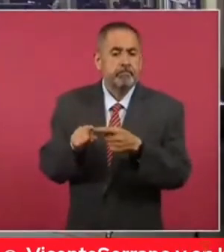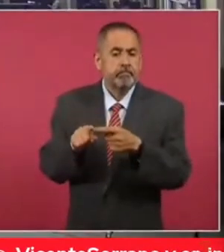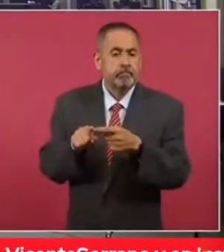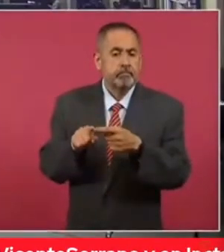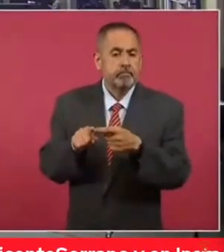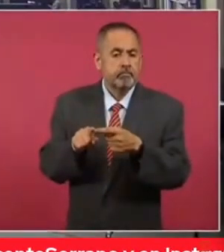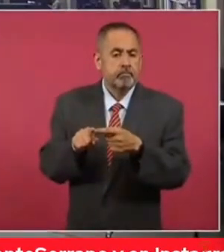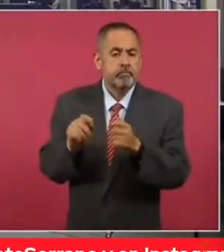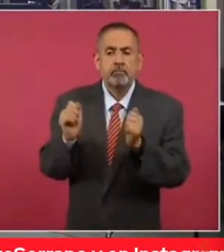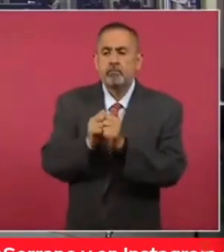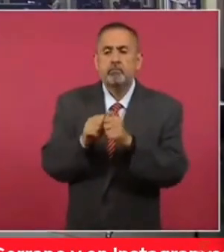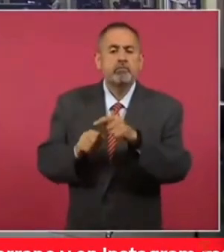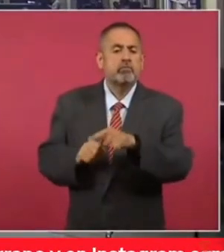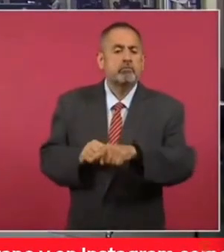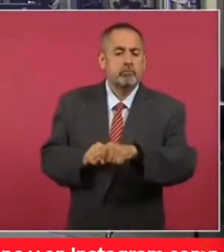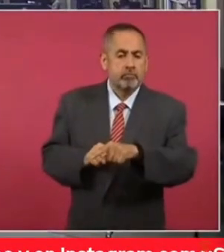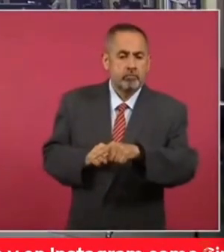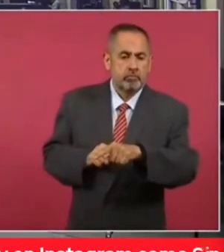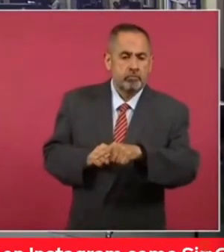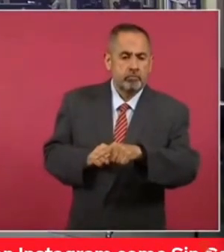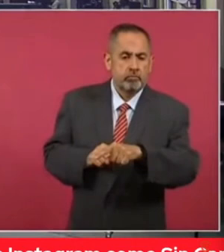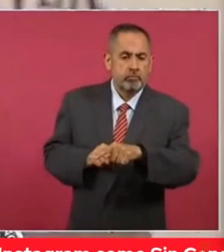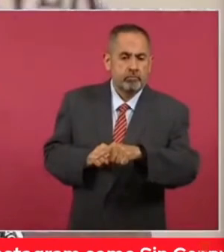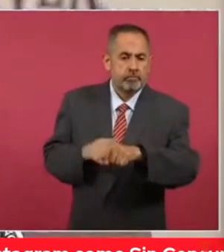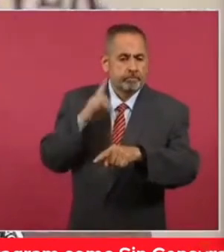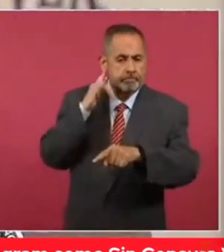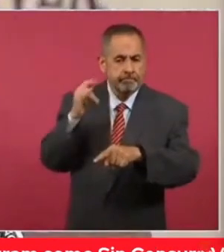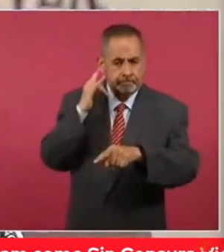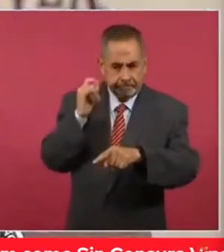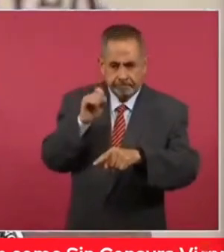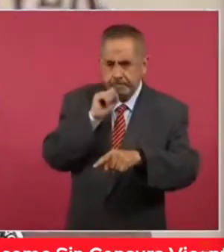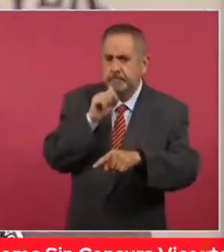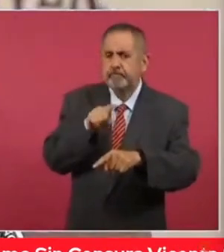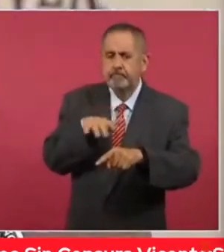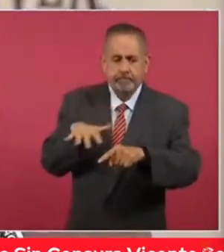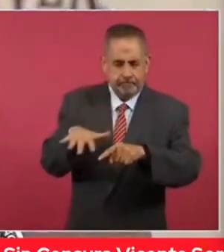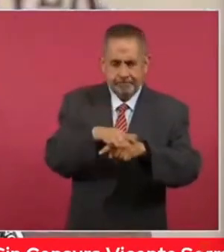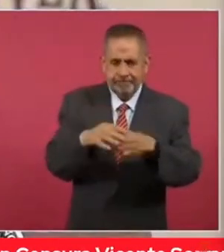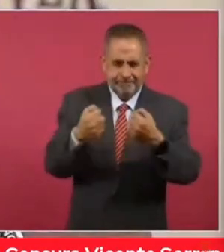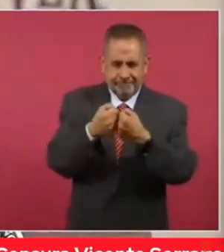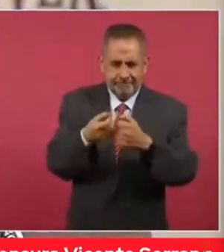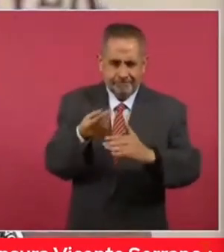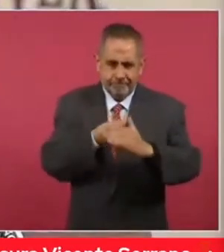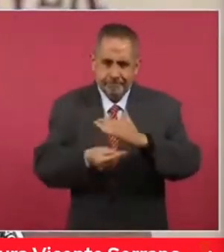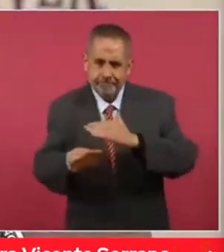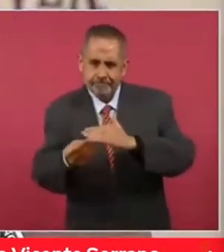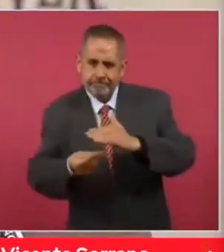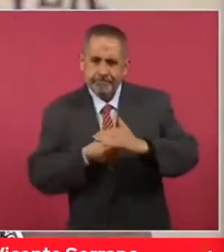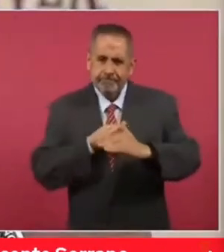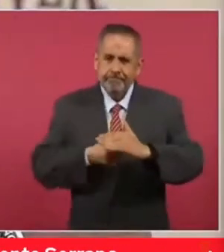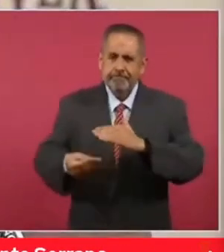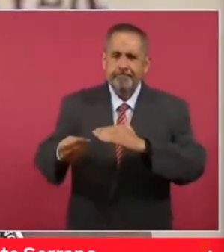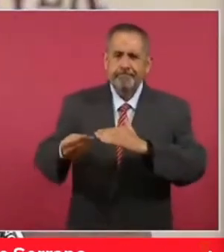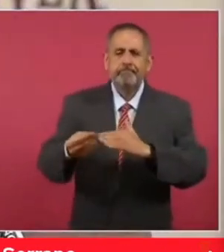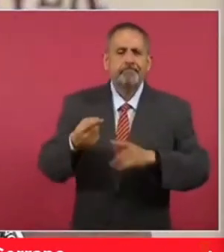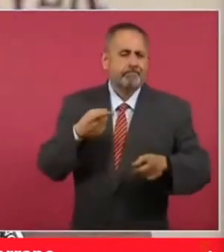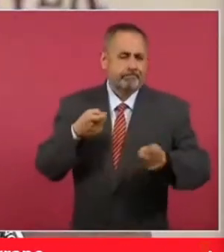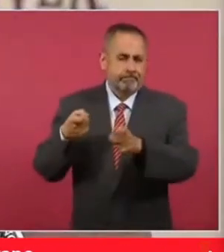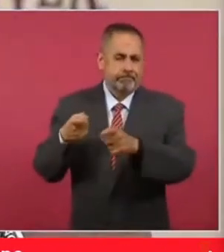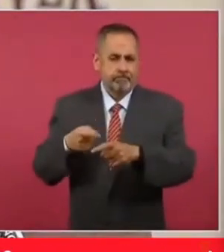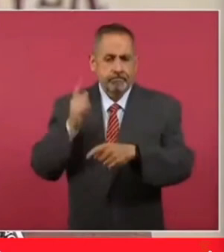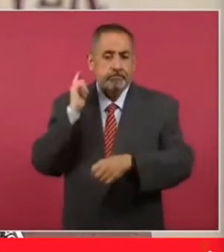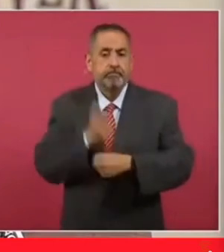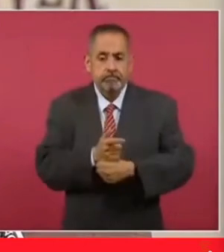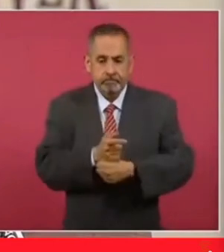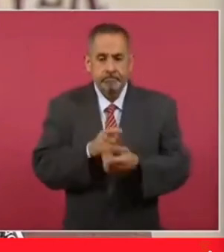las fronteras también sobre California, que son las que, en donde se ha llegado a, a